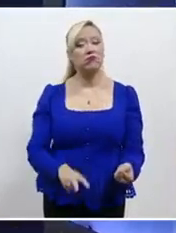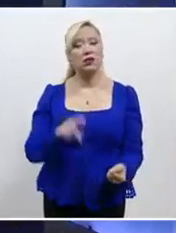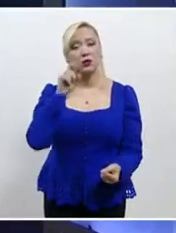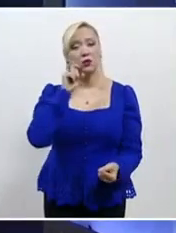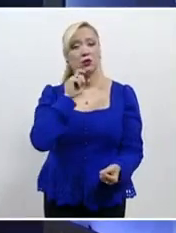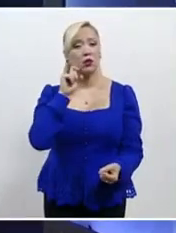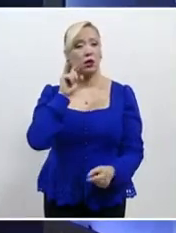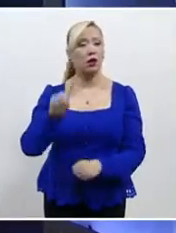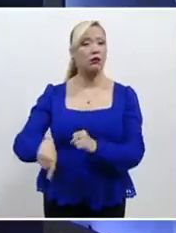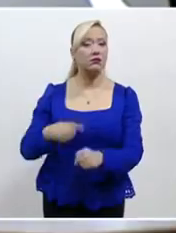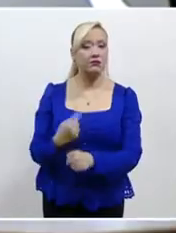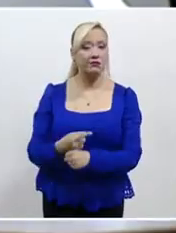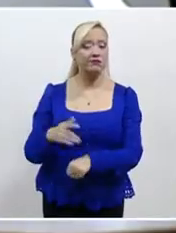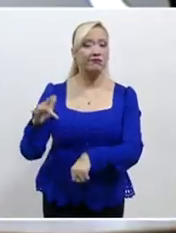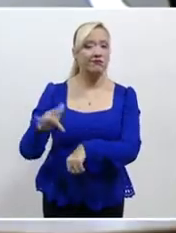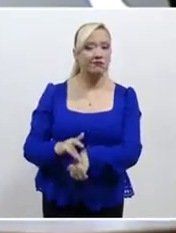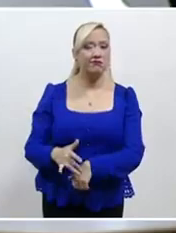sexual.